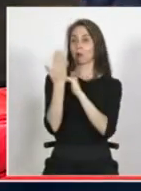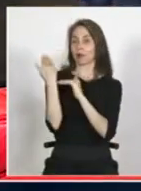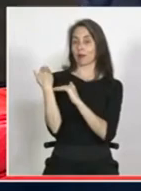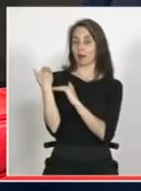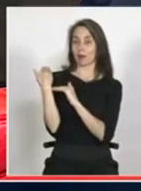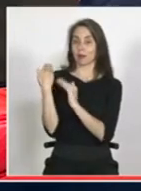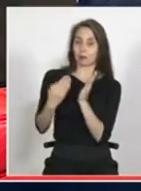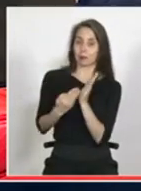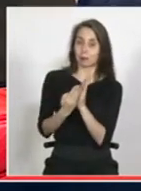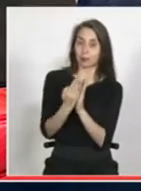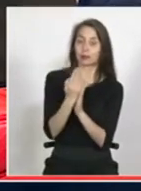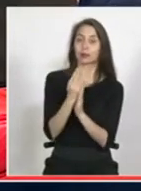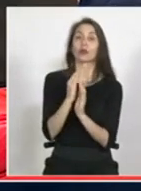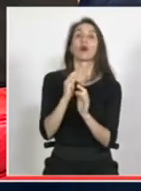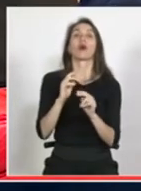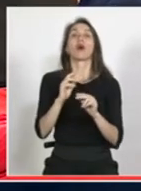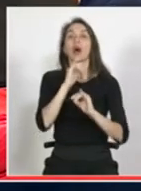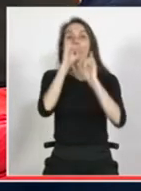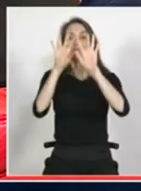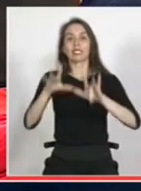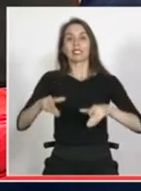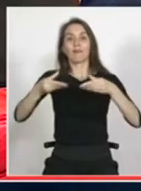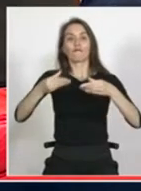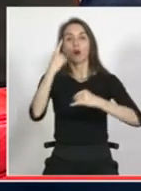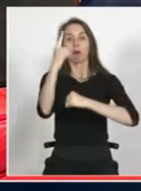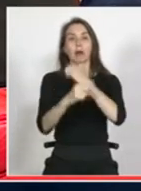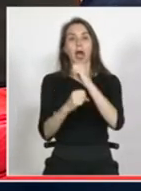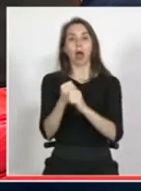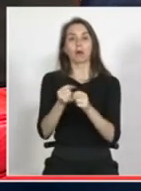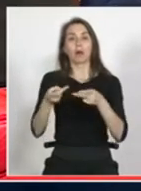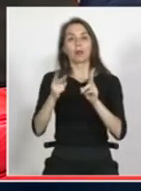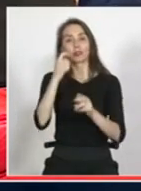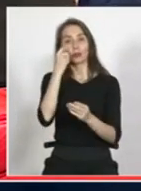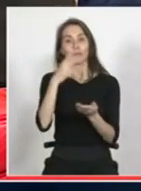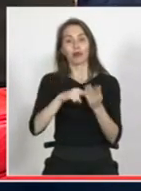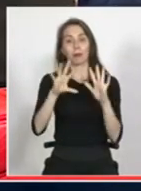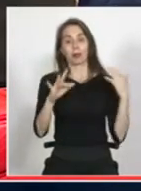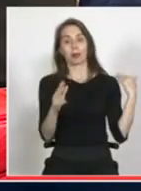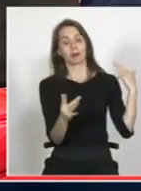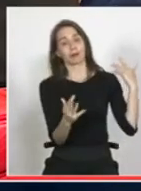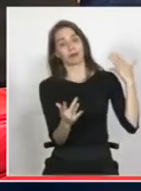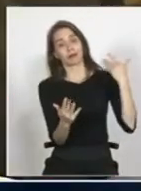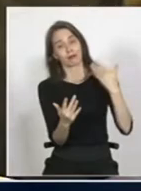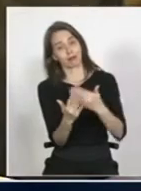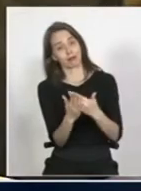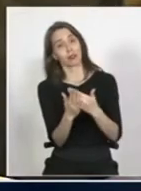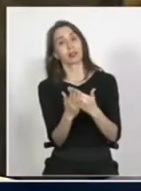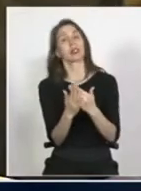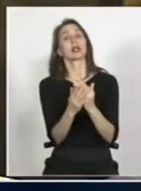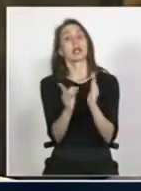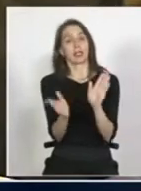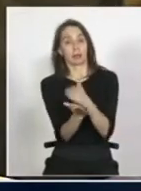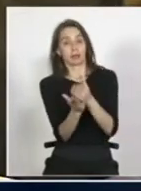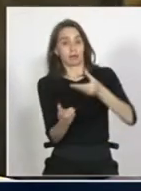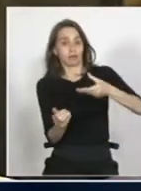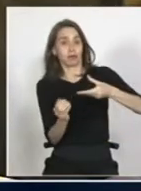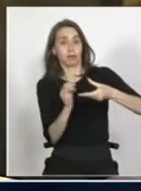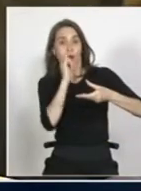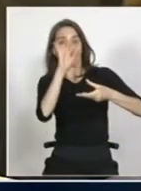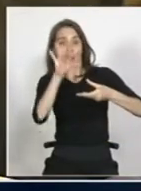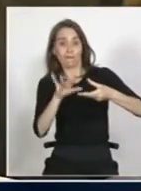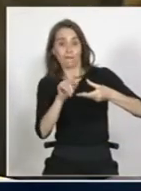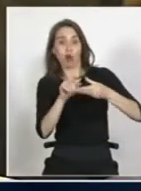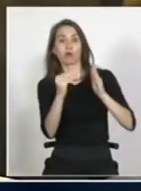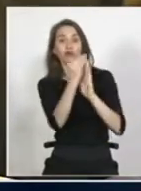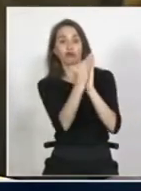que comenzó a dictar el Informe Anual de Derechos Humanos del 2010 en adelante, ha sido enfático y ha dedicado capítulos por completo a la